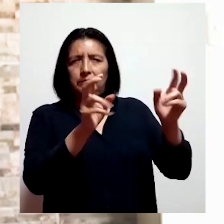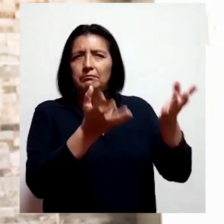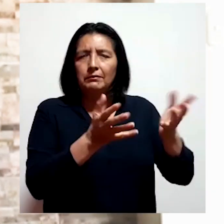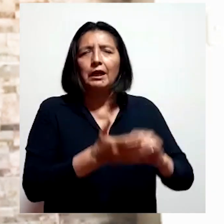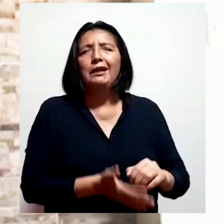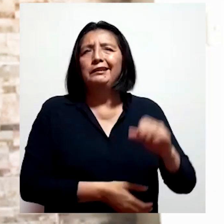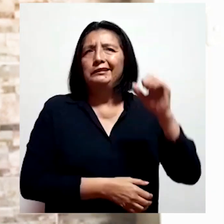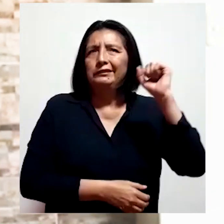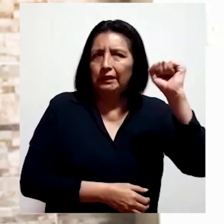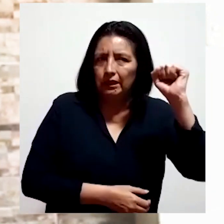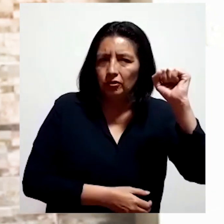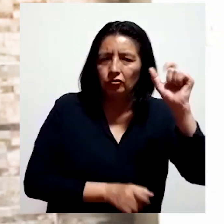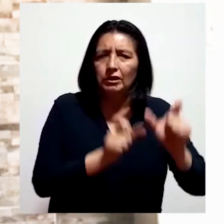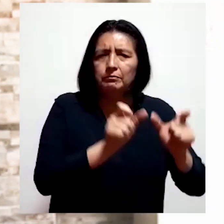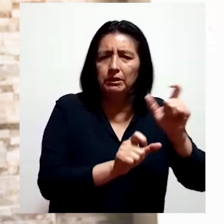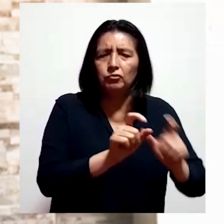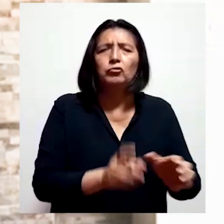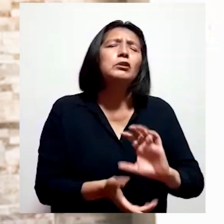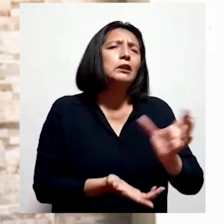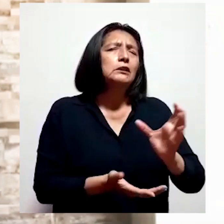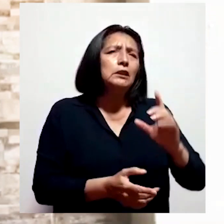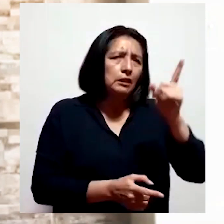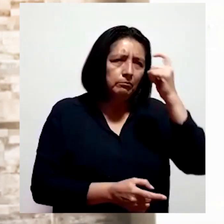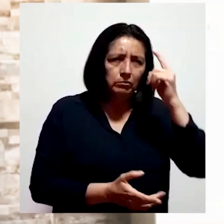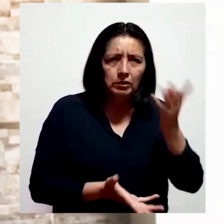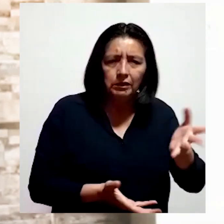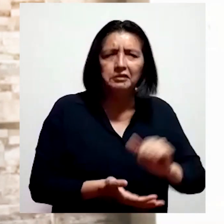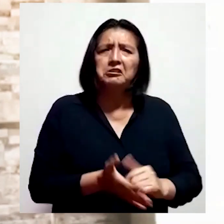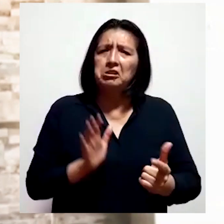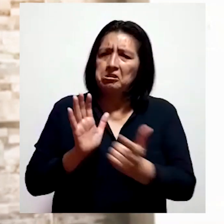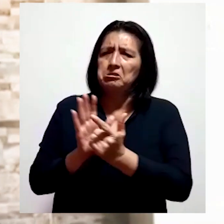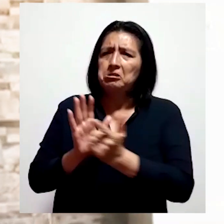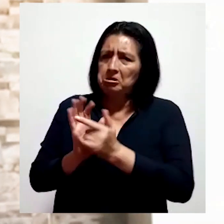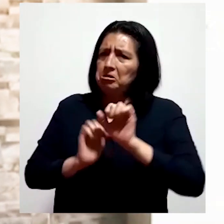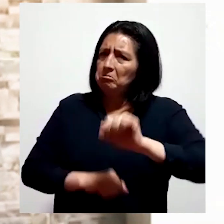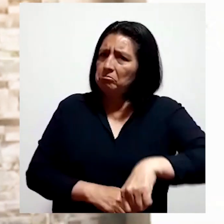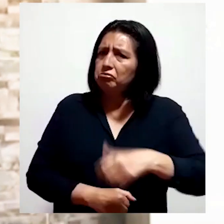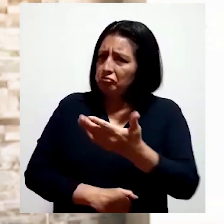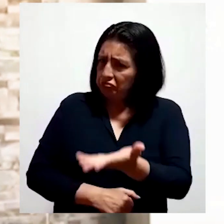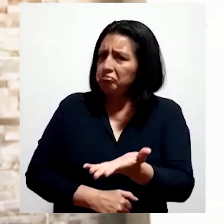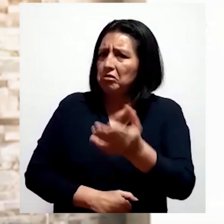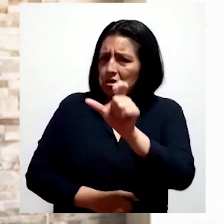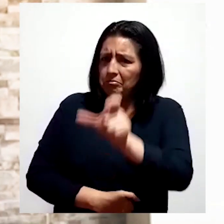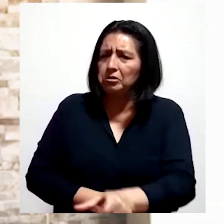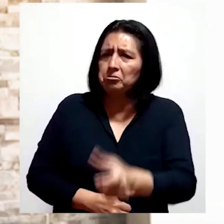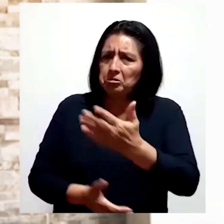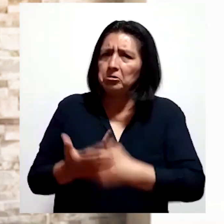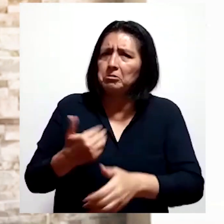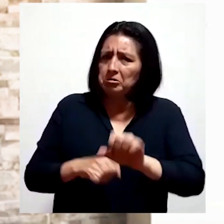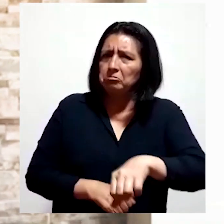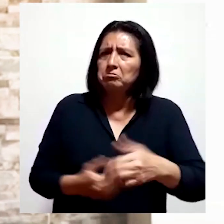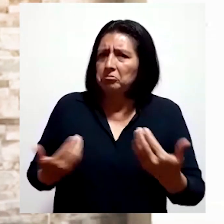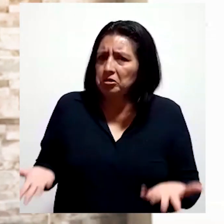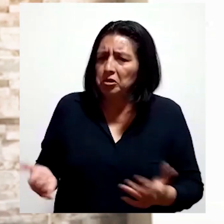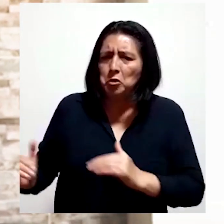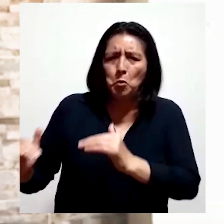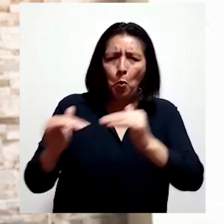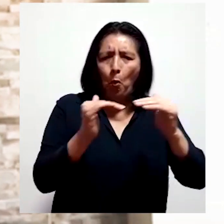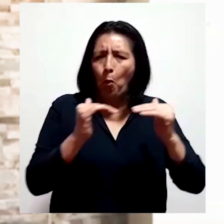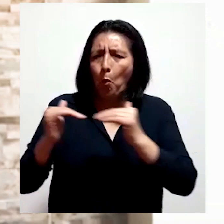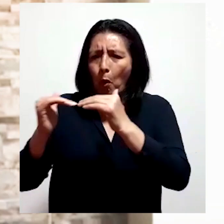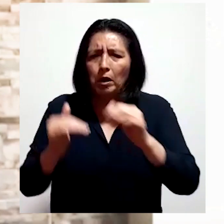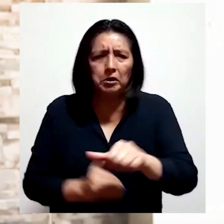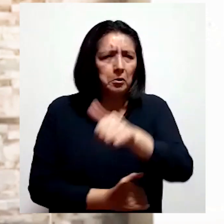En el aspecto de derechos civiles y políticos, la Ley reconoce derechos civiles y políticos a las personas con discapacidad